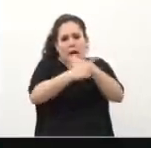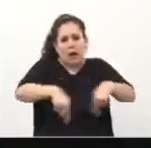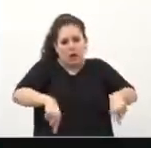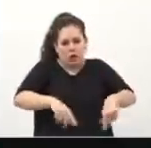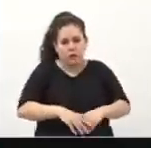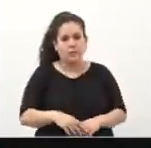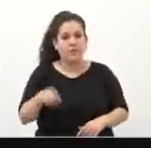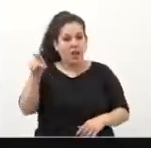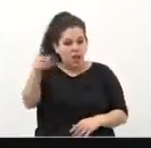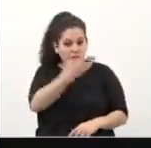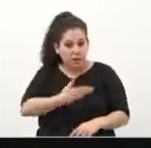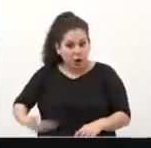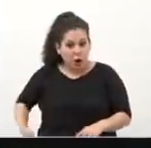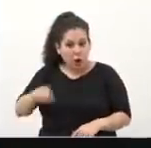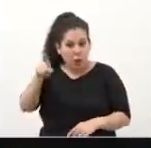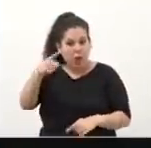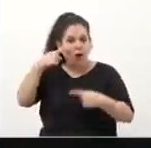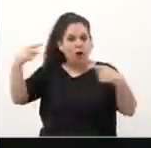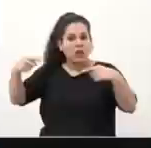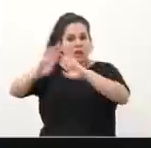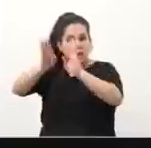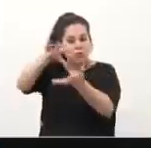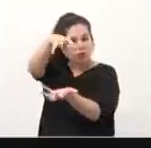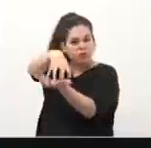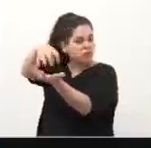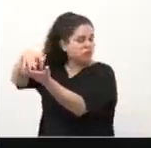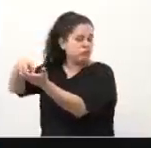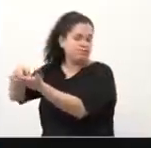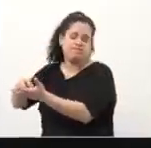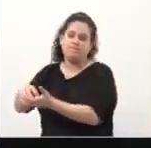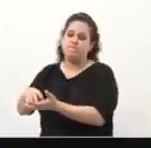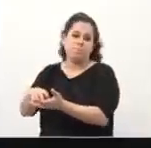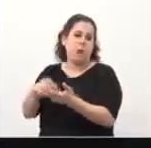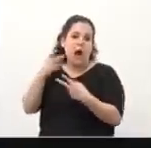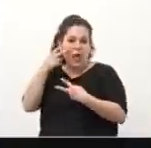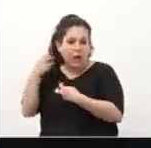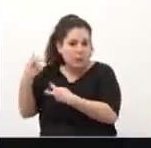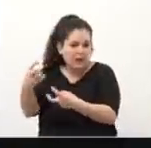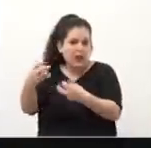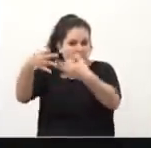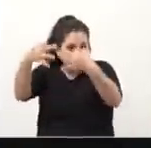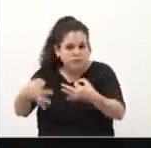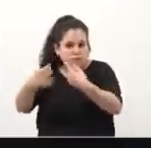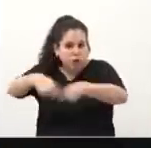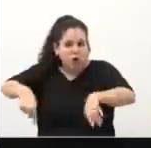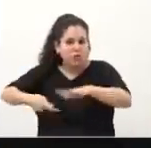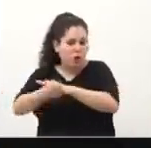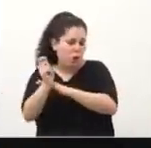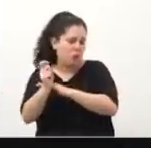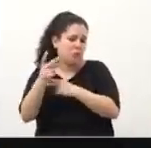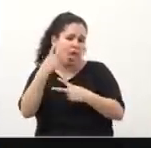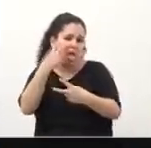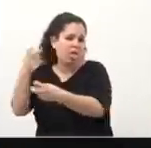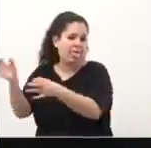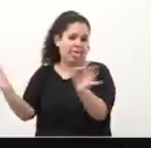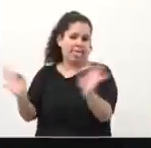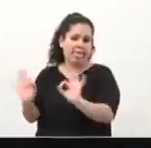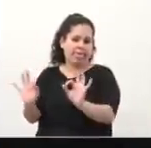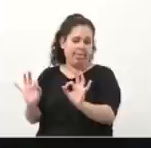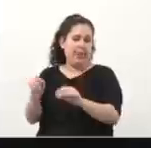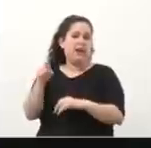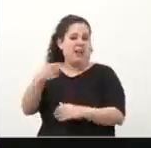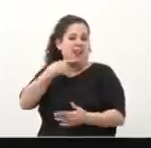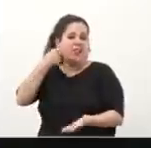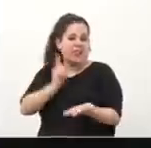Este gobierno no creó las instituciones necesarias para prevenir y garantizar que se investiguen prácticas corruptas. Y lo podrían haber hecho. Todo lo contrario, a través de un